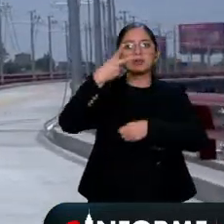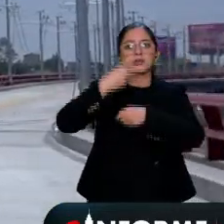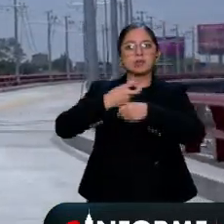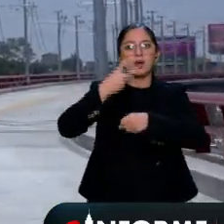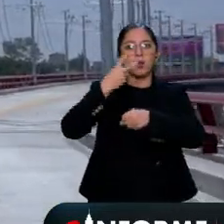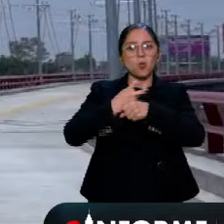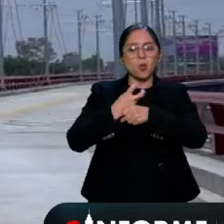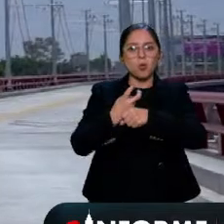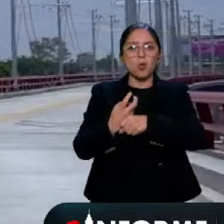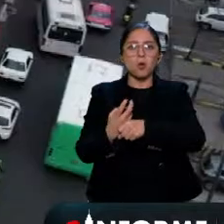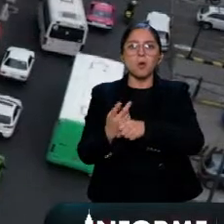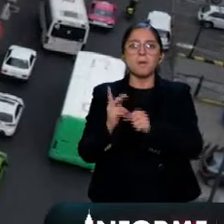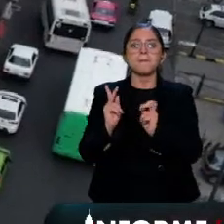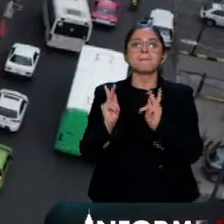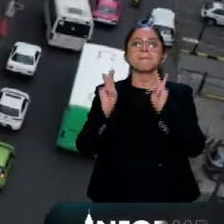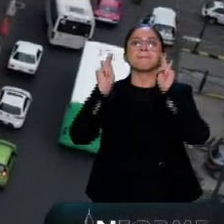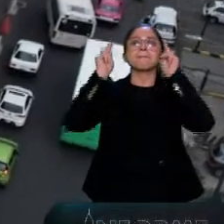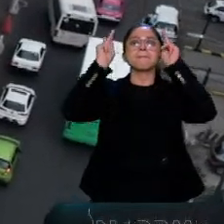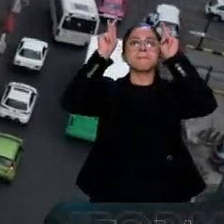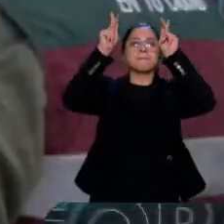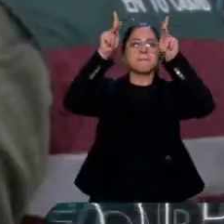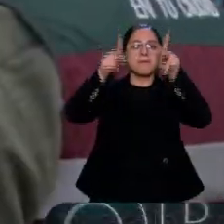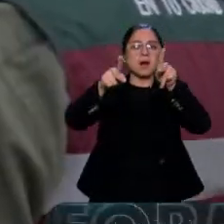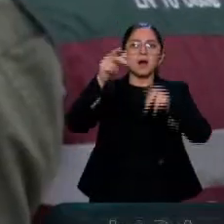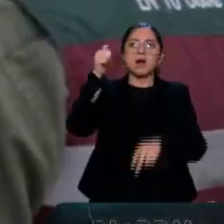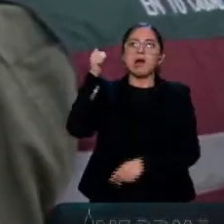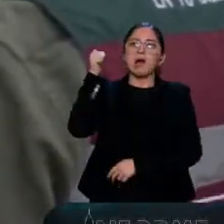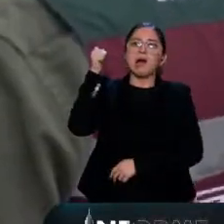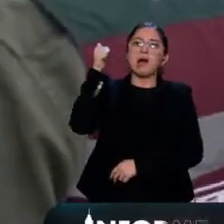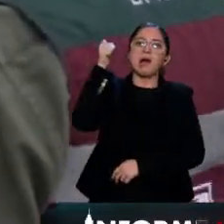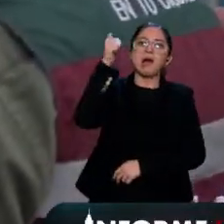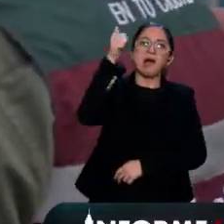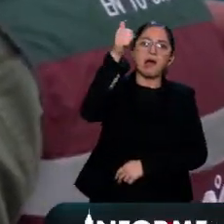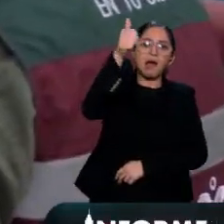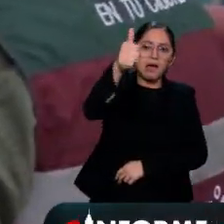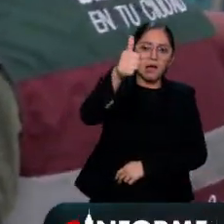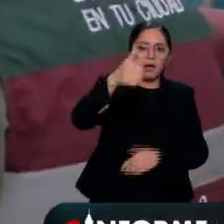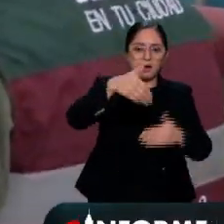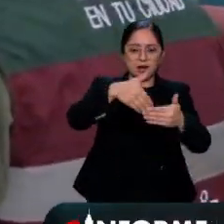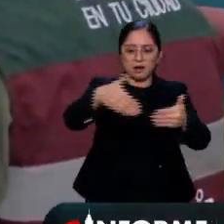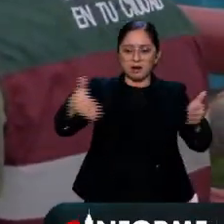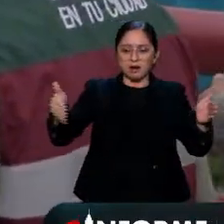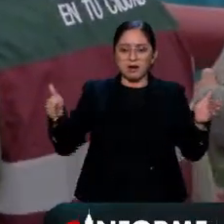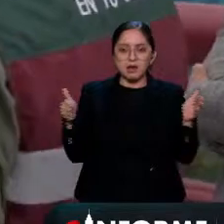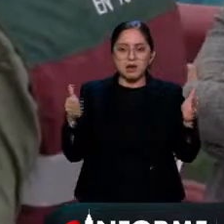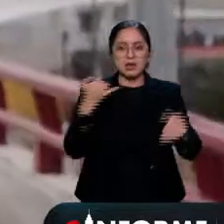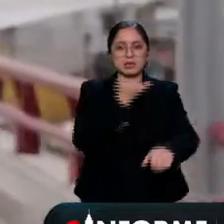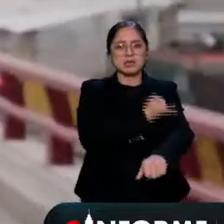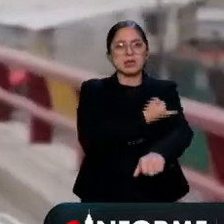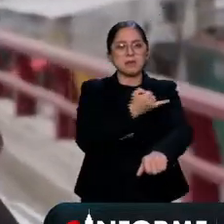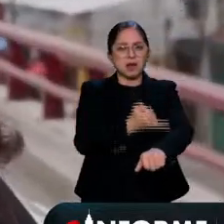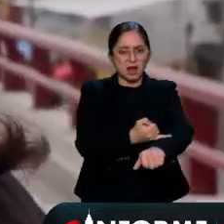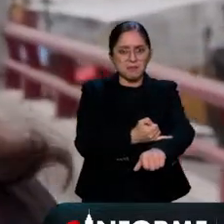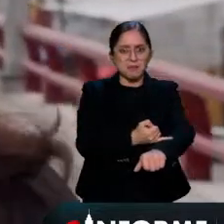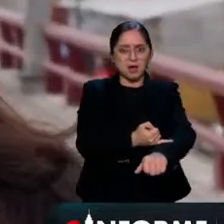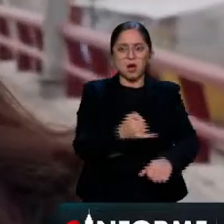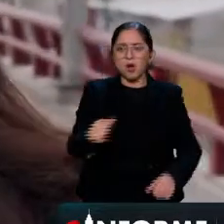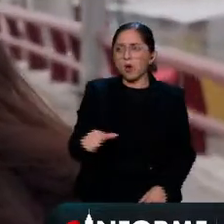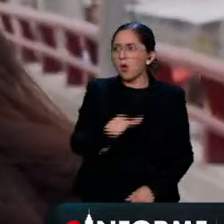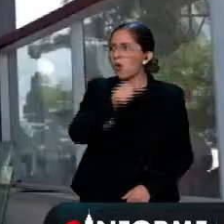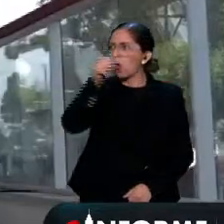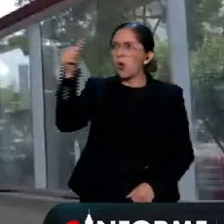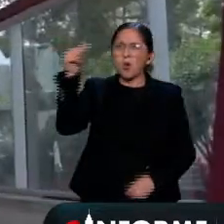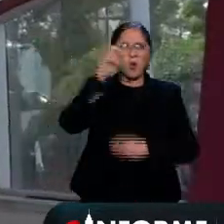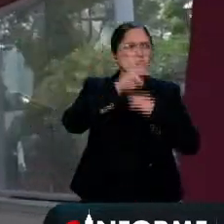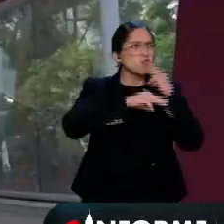en tu trolebus hasta el límite de Iztapalapa en ningún lugar del mundo hay segundos pisos para transporte